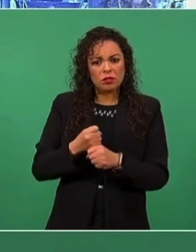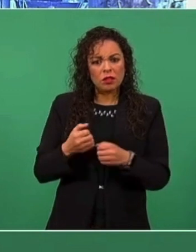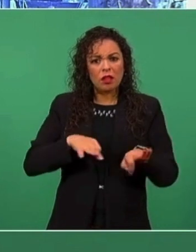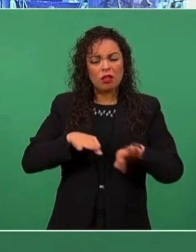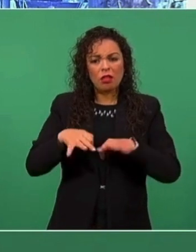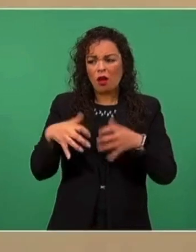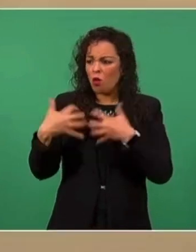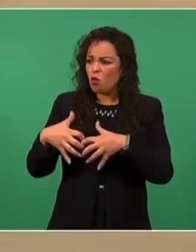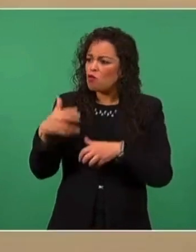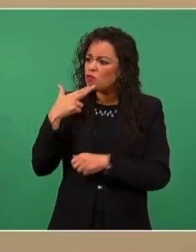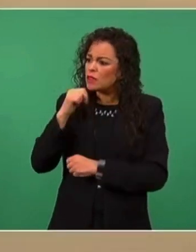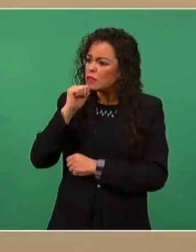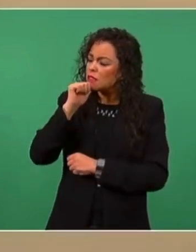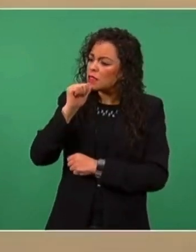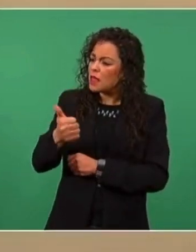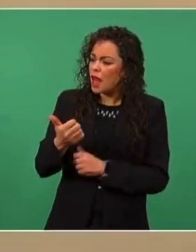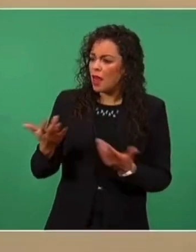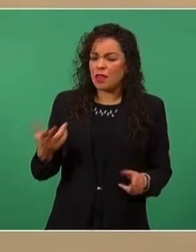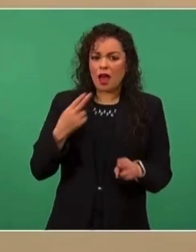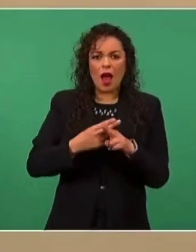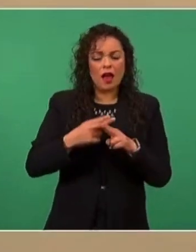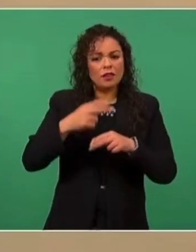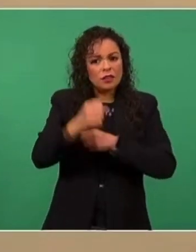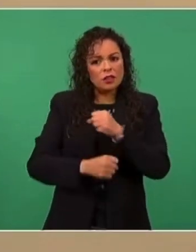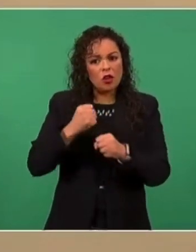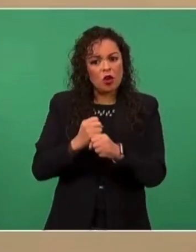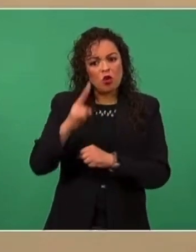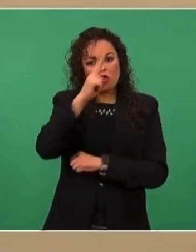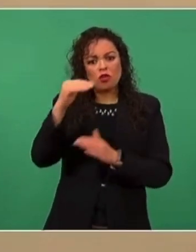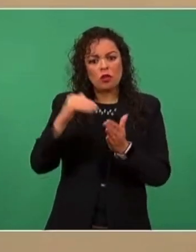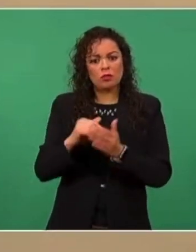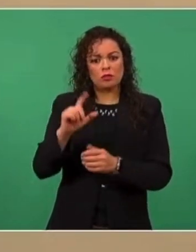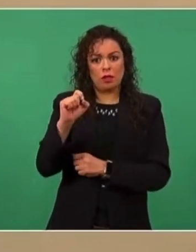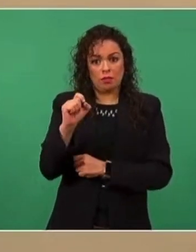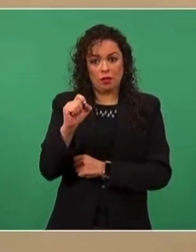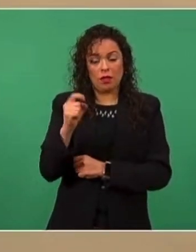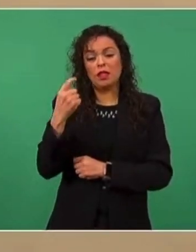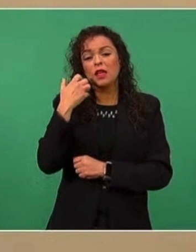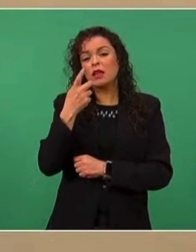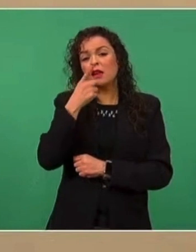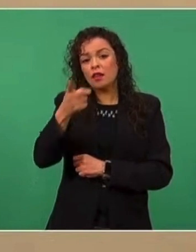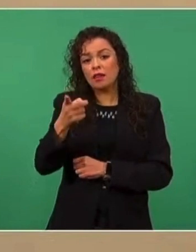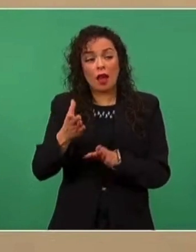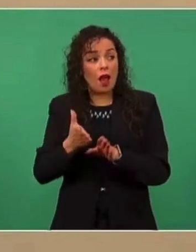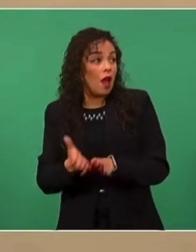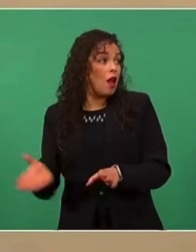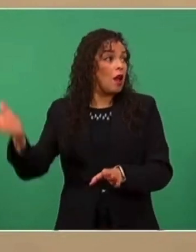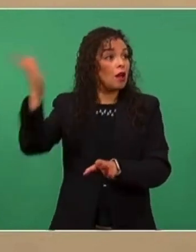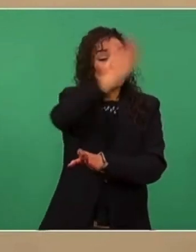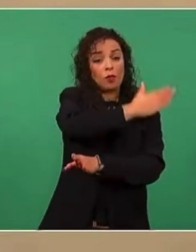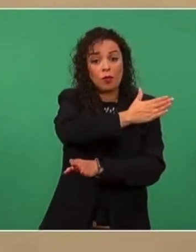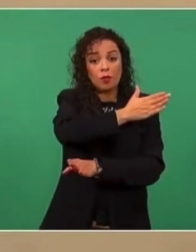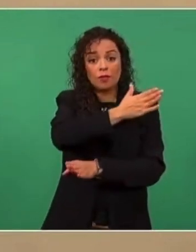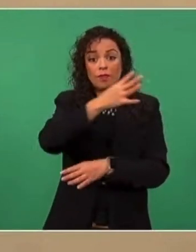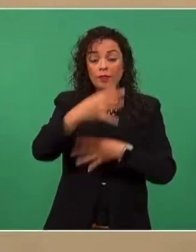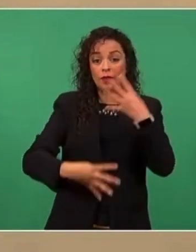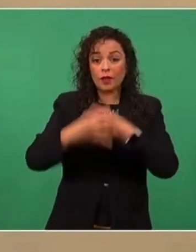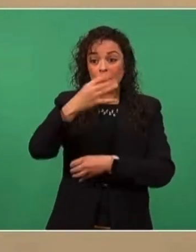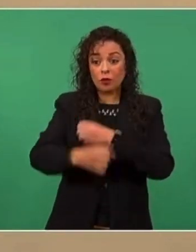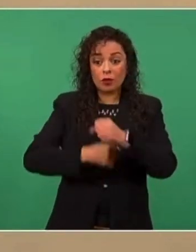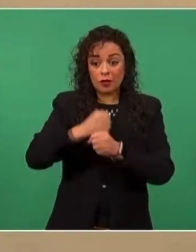2020. Esto quiere decir que cuando la planta se compró en las administraciones pasadas, llevaba 14 años parada